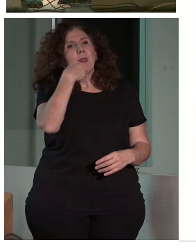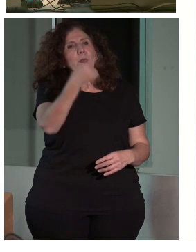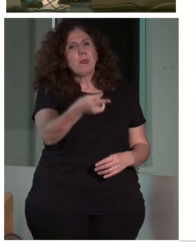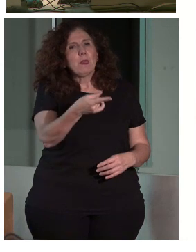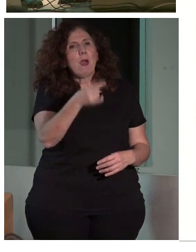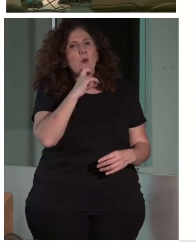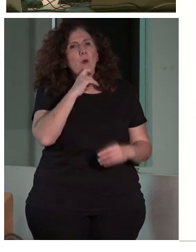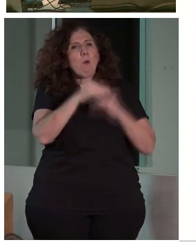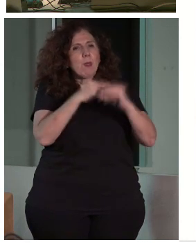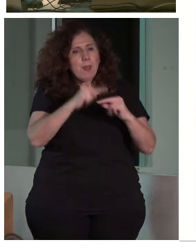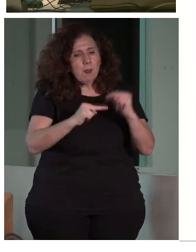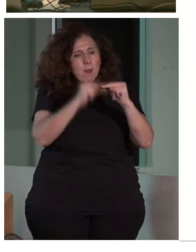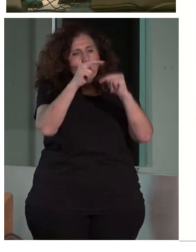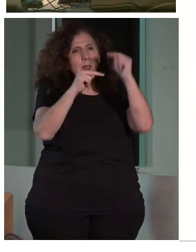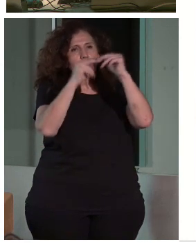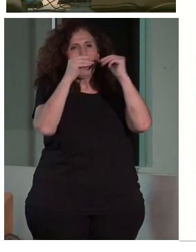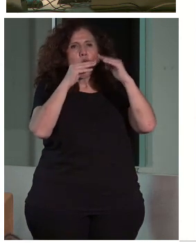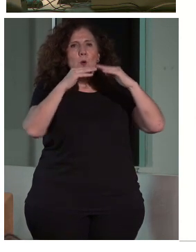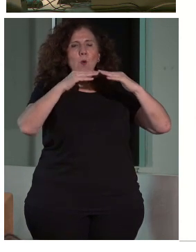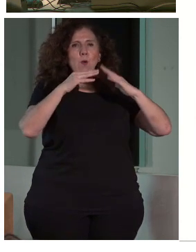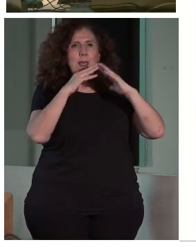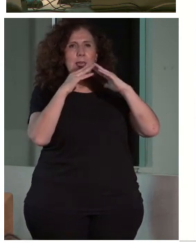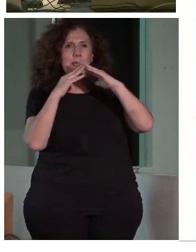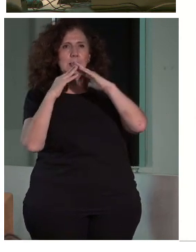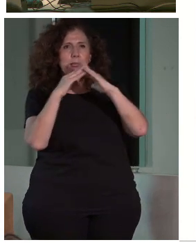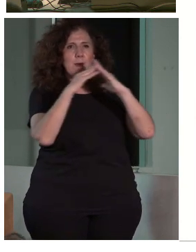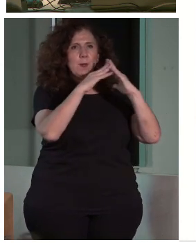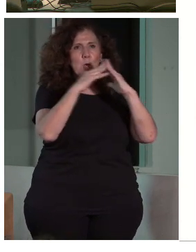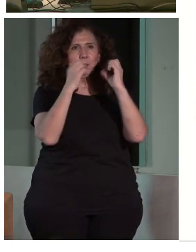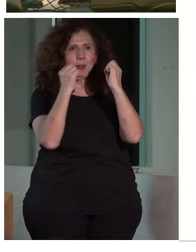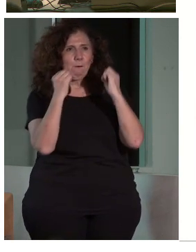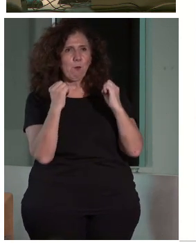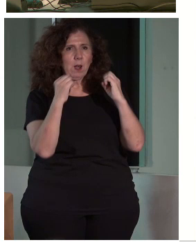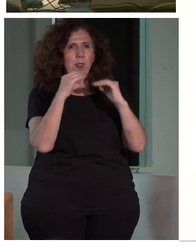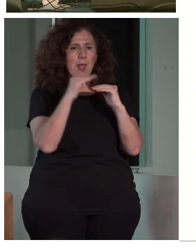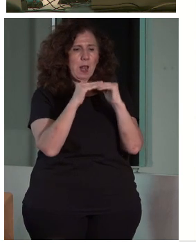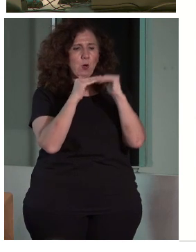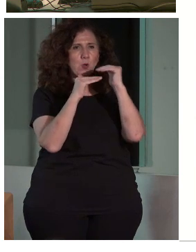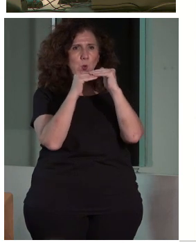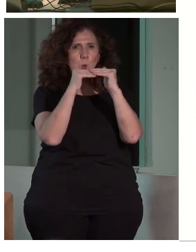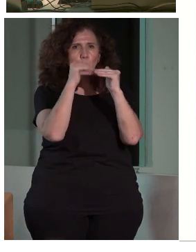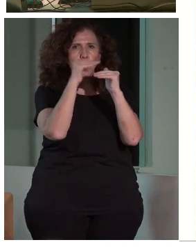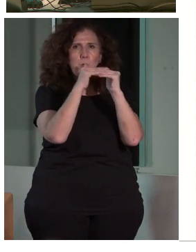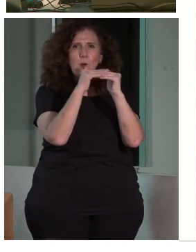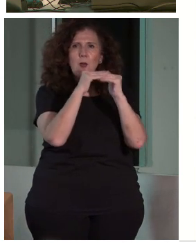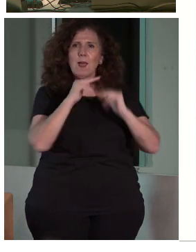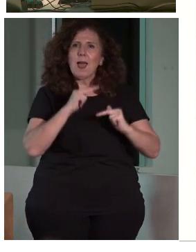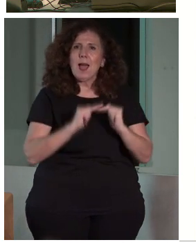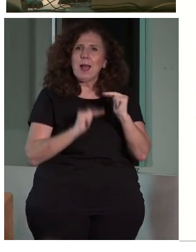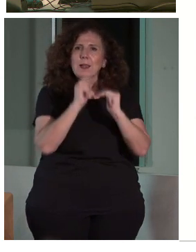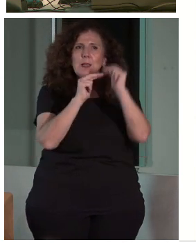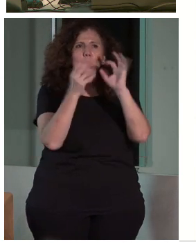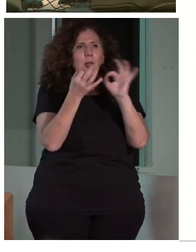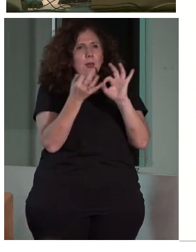sabemos, que es buscar ese equilibrio entre las fuerzas, la construcción, pero además añadía que la arquitectura debe adecuarse de forma